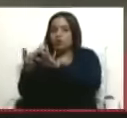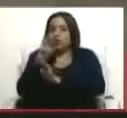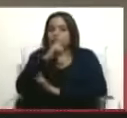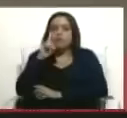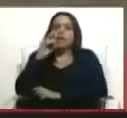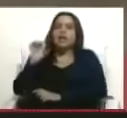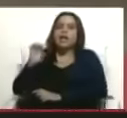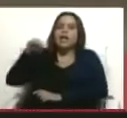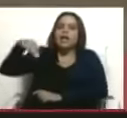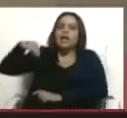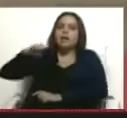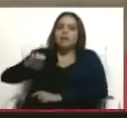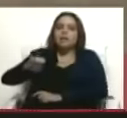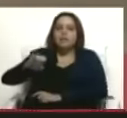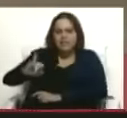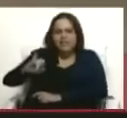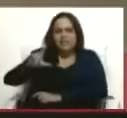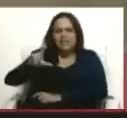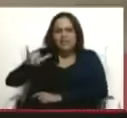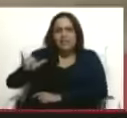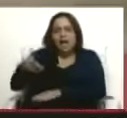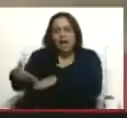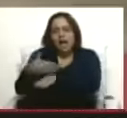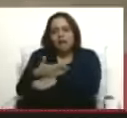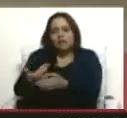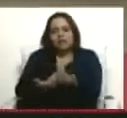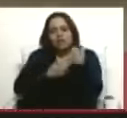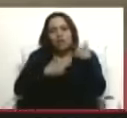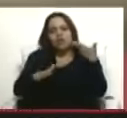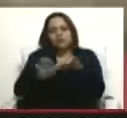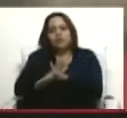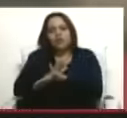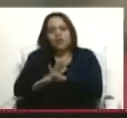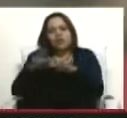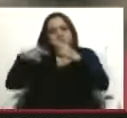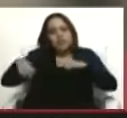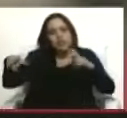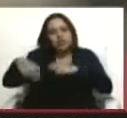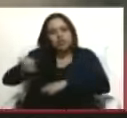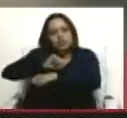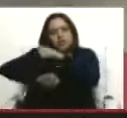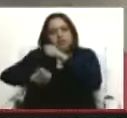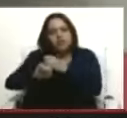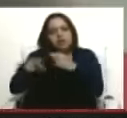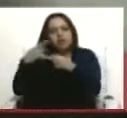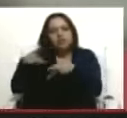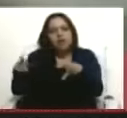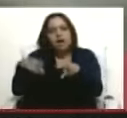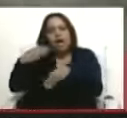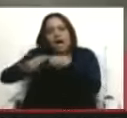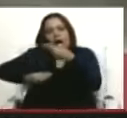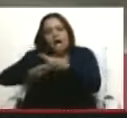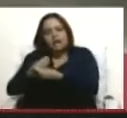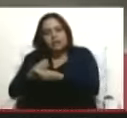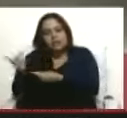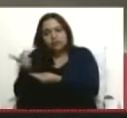Pacheco, exdirectora de Auditoría de la Defensa Pública, para servirles,